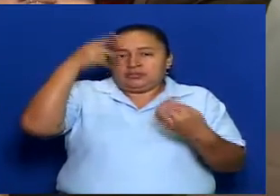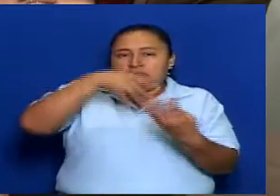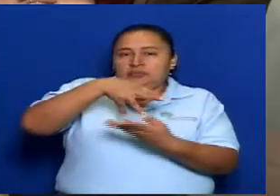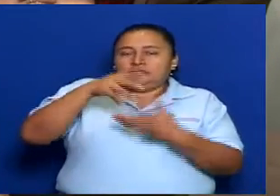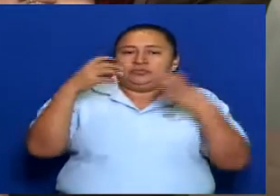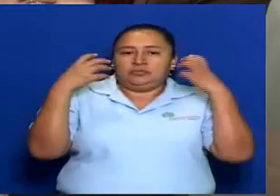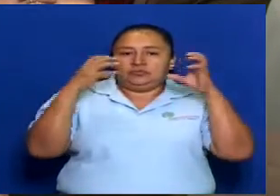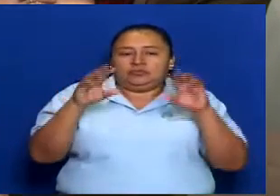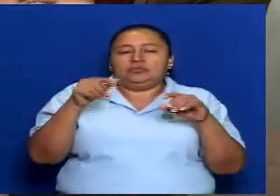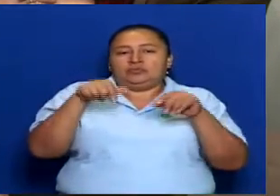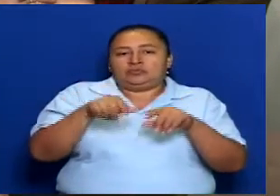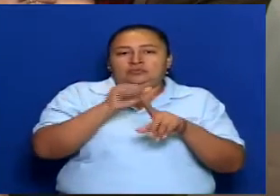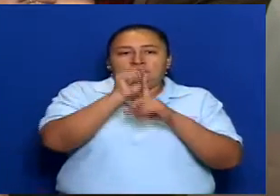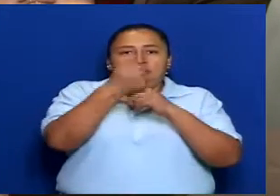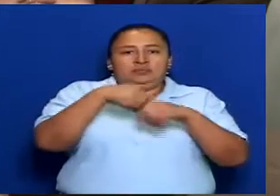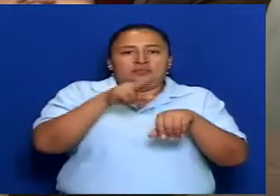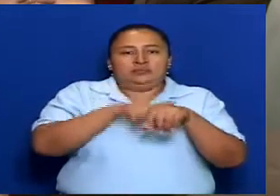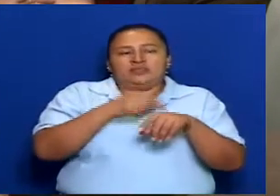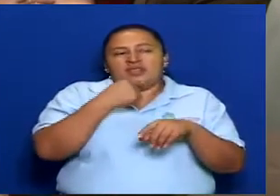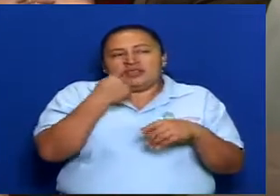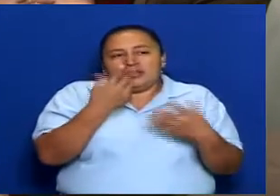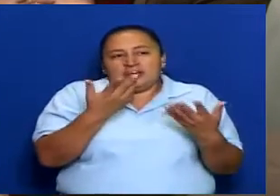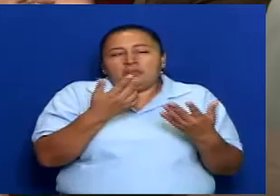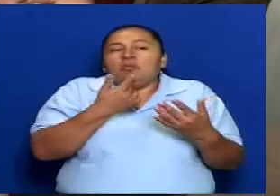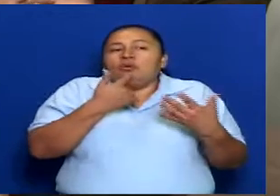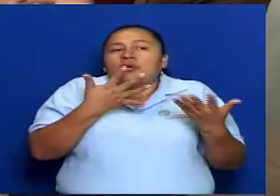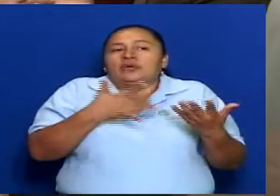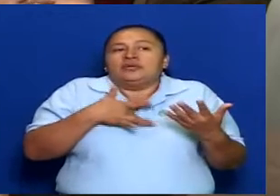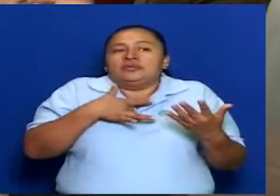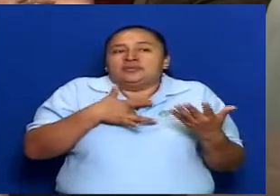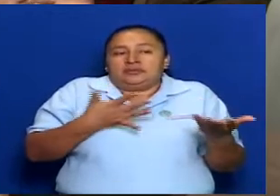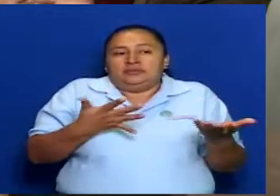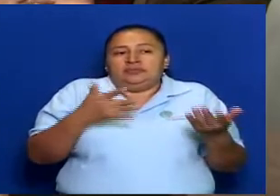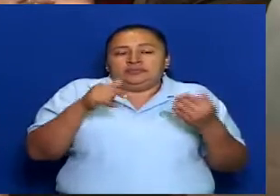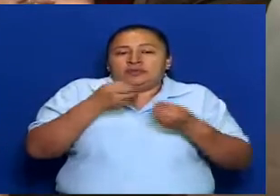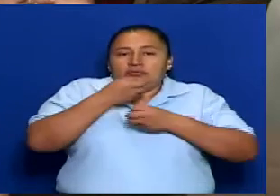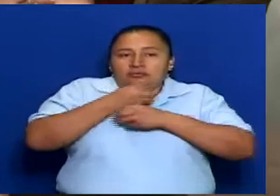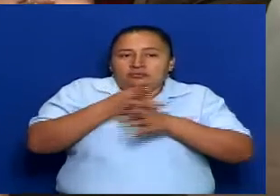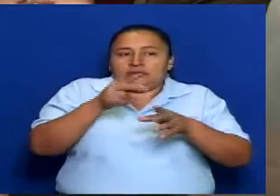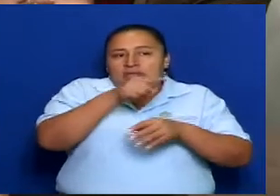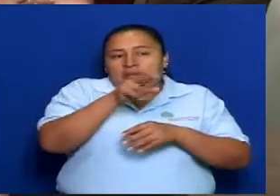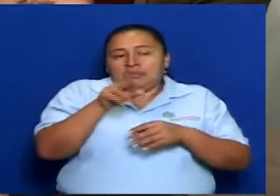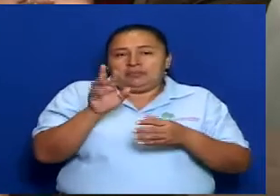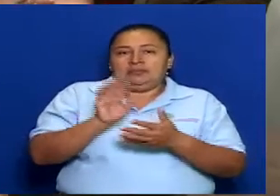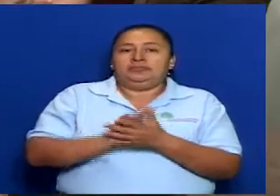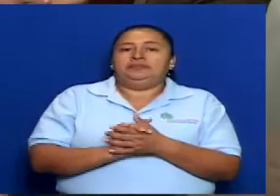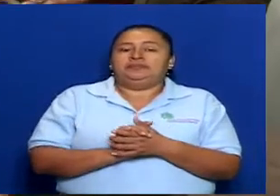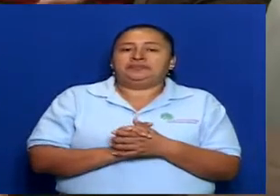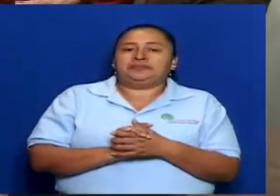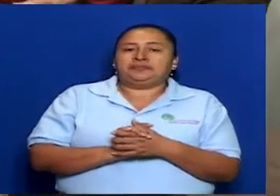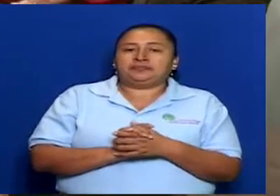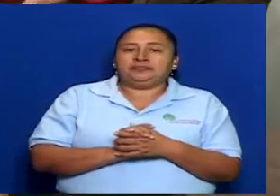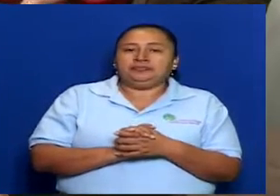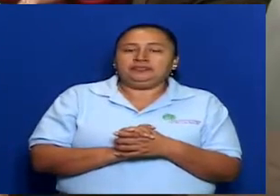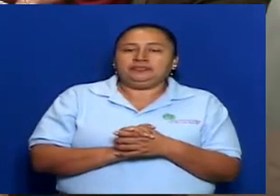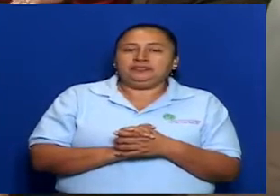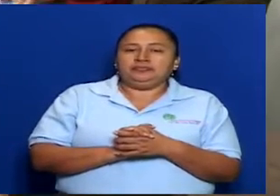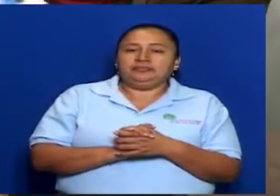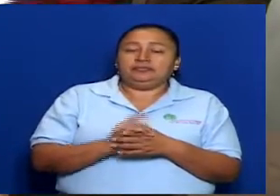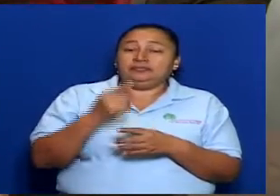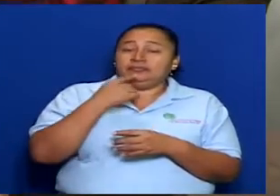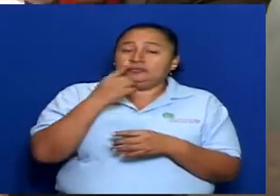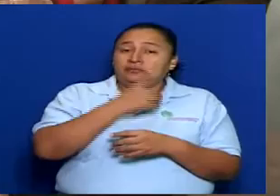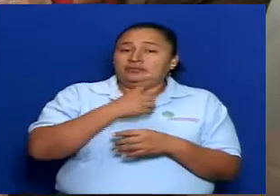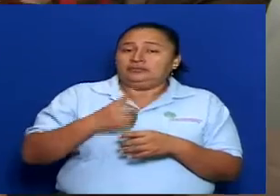interculturalidad del poder legislativo? ¿Y por qué es necesaria la divulgación de la misma? Bueno, esta política de